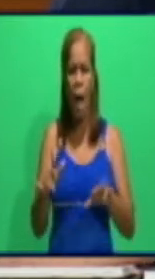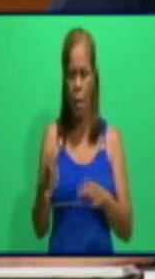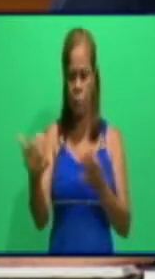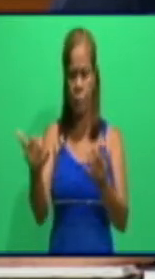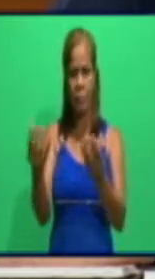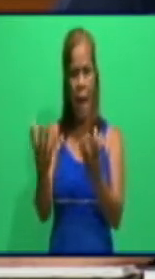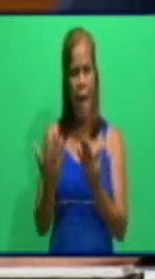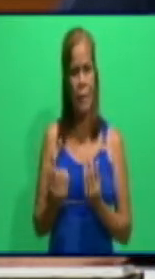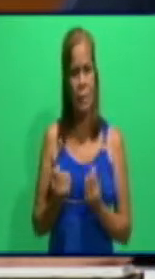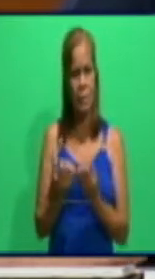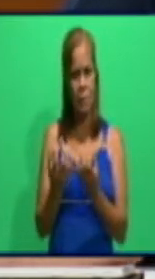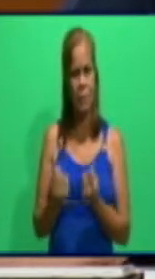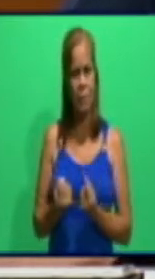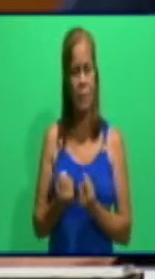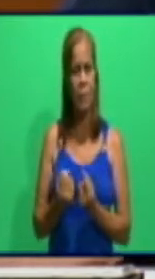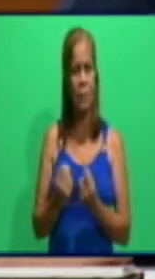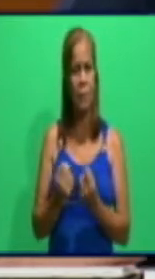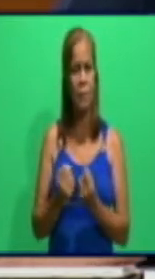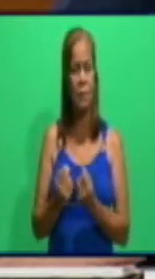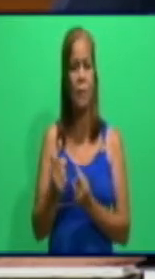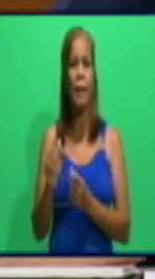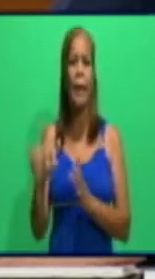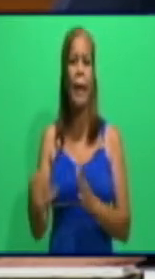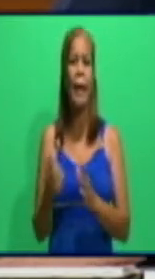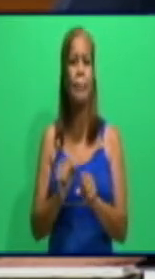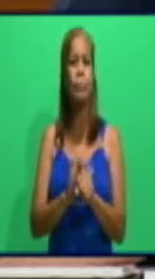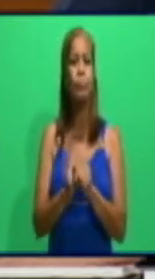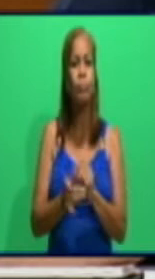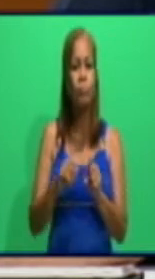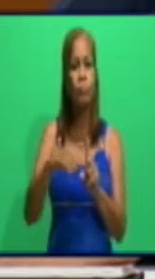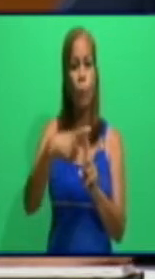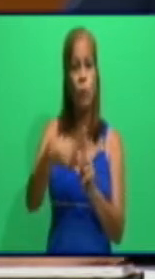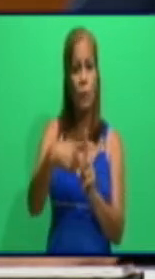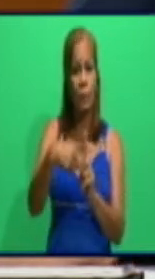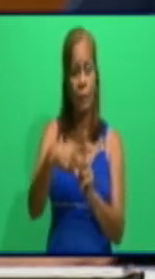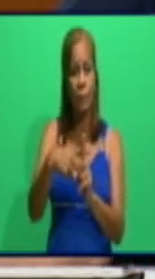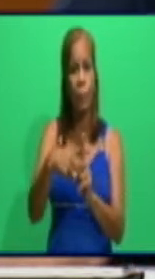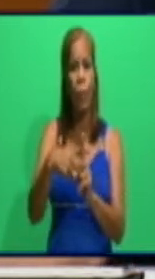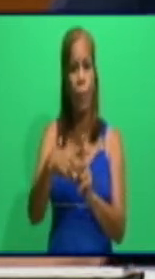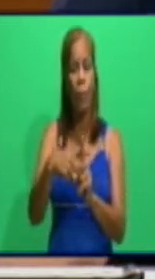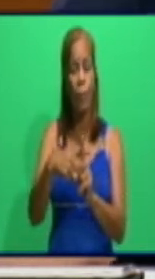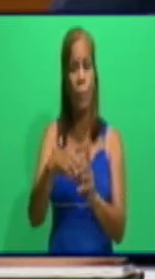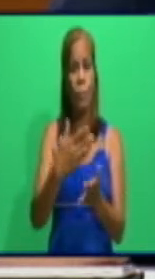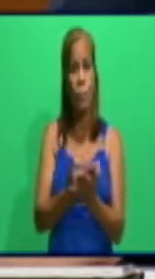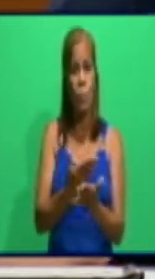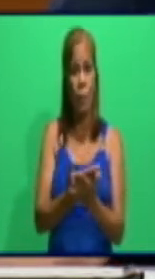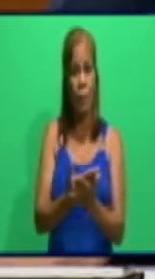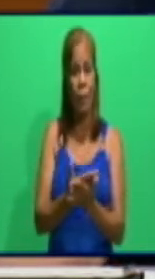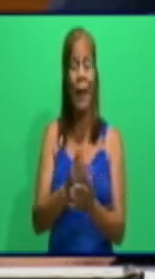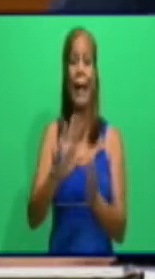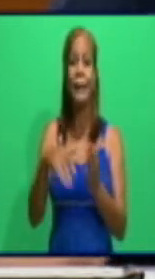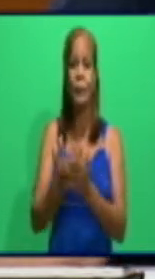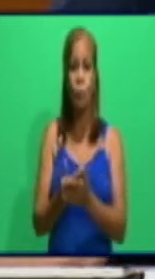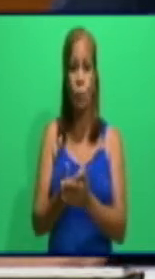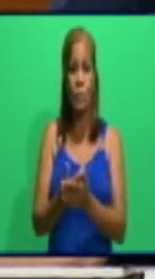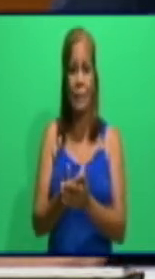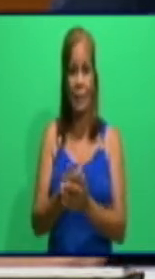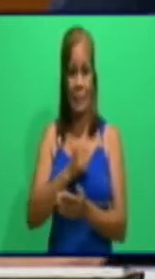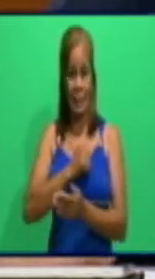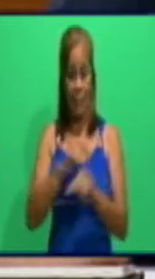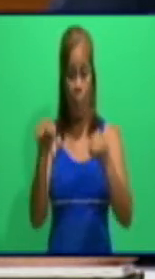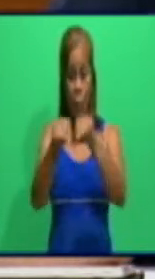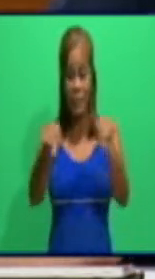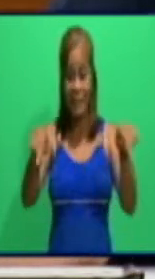pues se decidió, es lo que está protocolizado epidemiológicamente, cuarentenar esta sala, es decir, aislar esta sala.